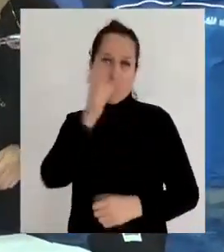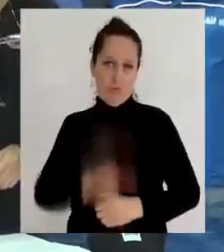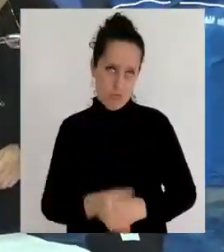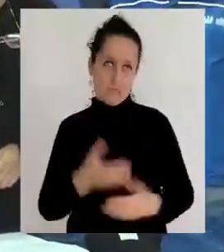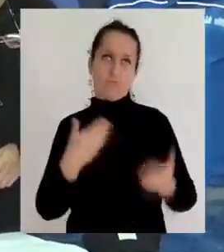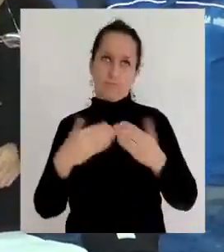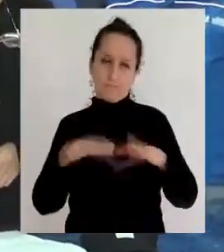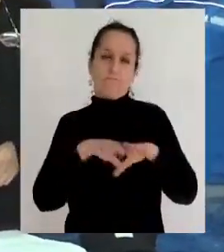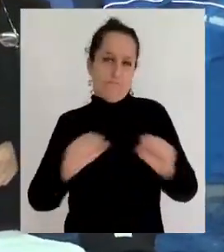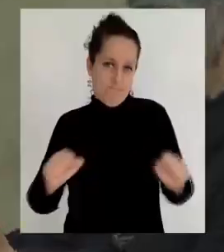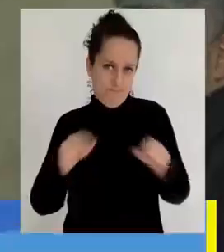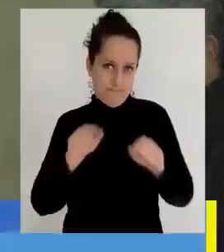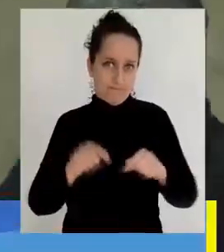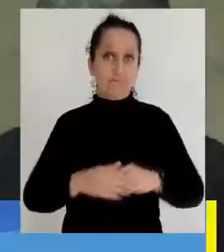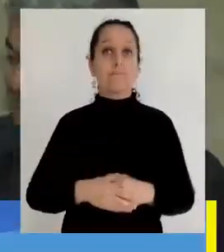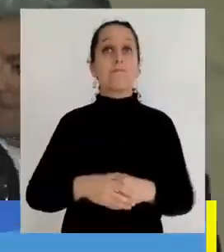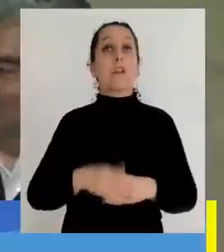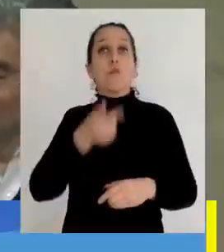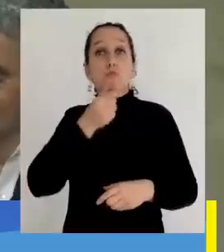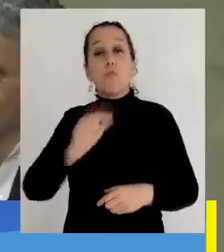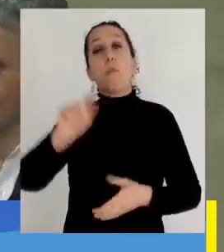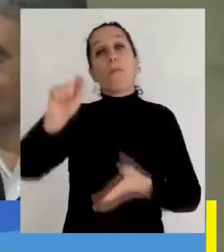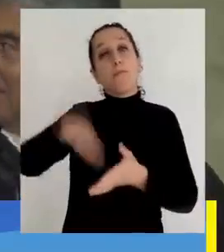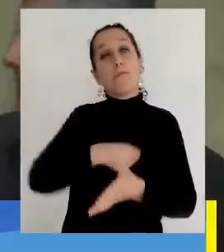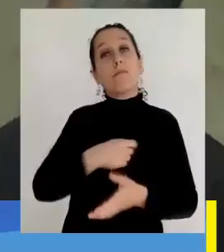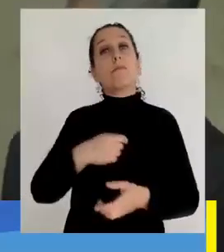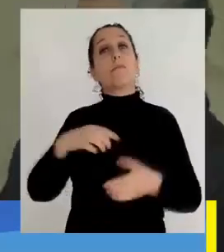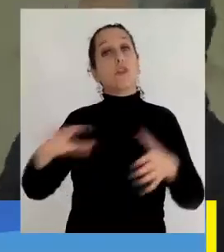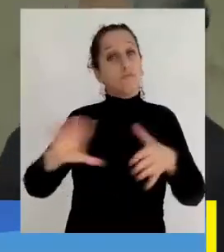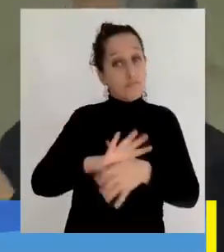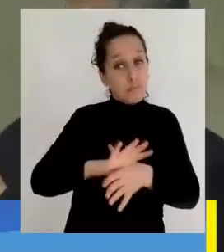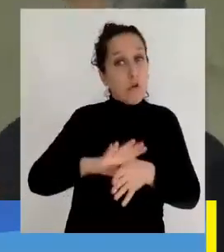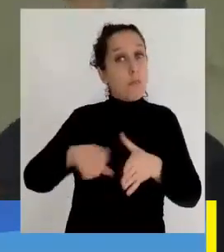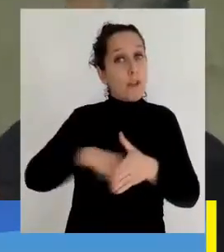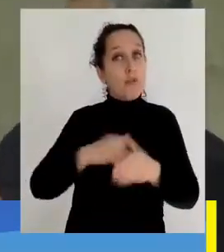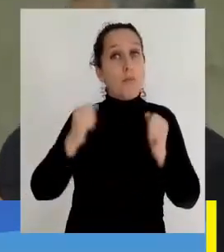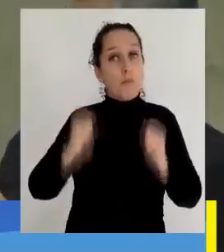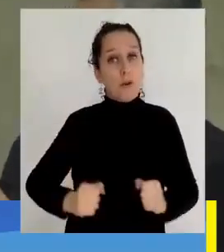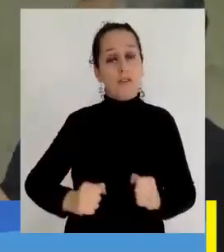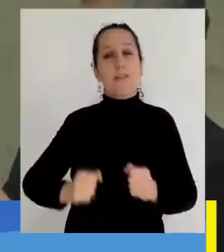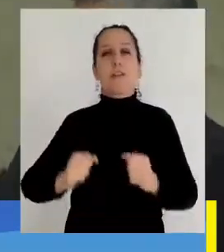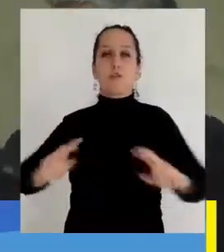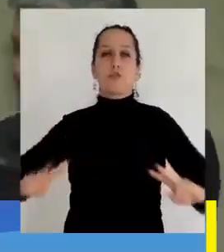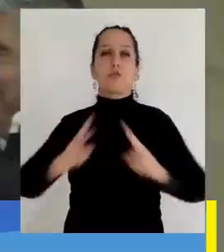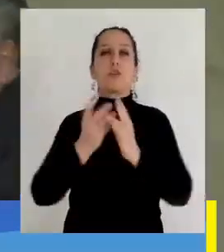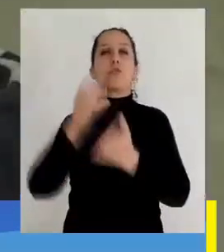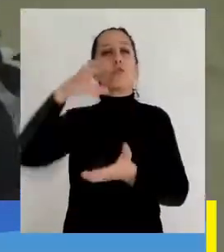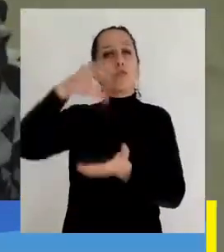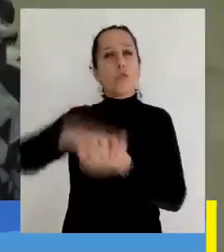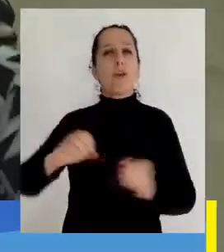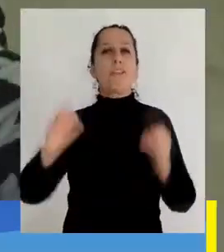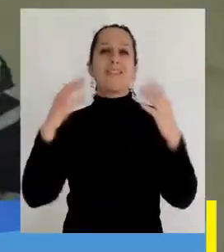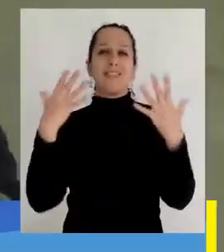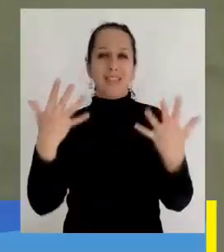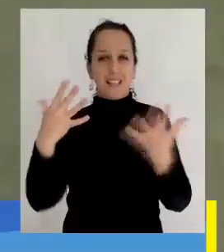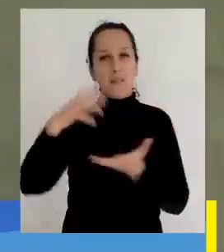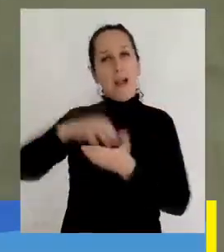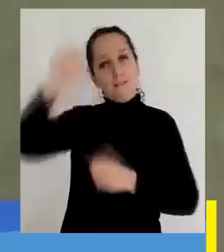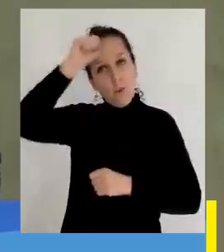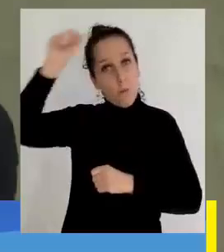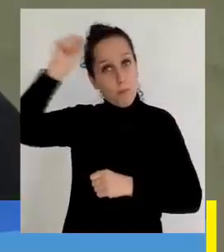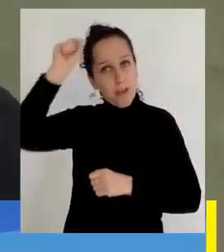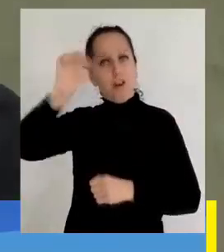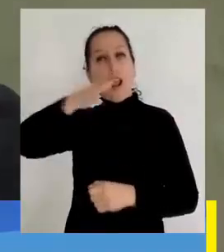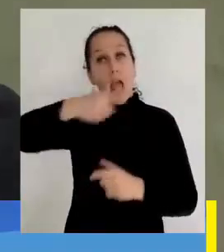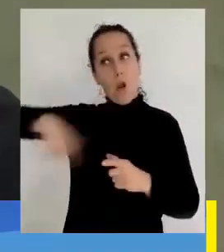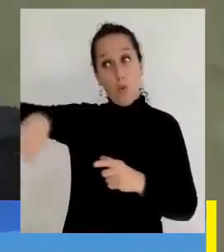felices por eso y prontamente vamos a firmar el convenio que va a permitir construir el nuevo cuartel para la décima compañía de bomberos